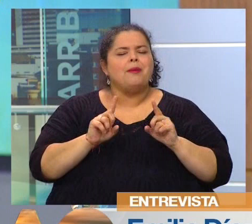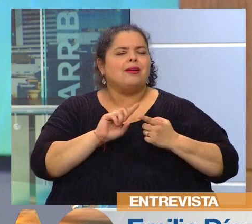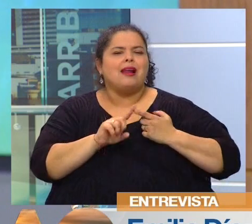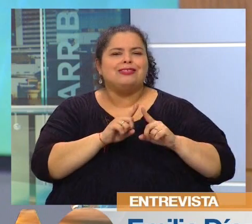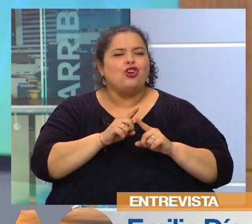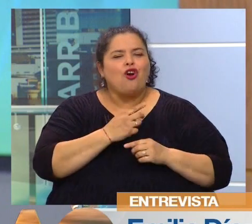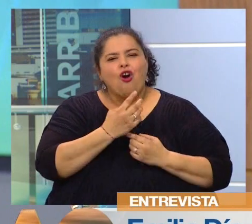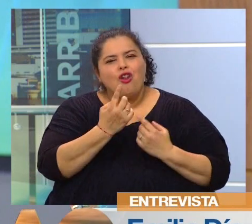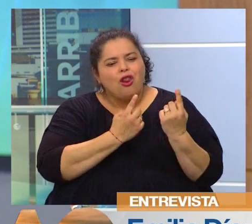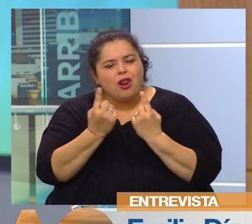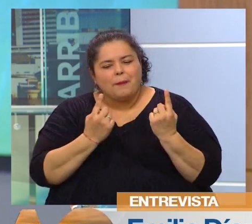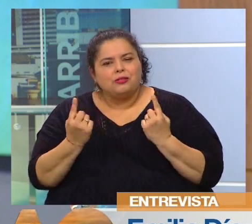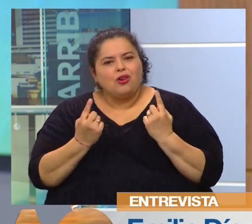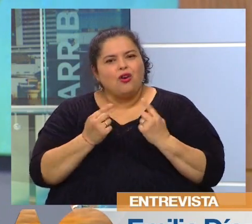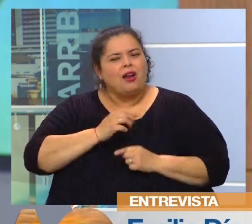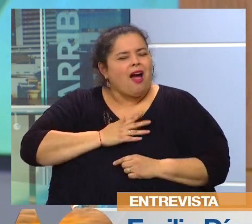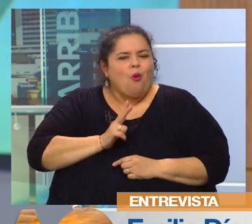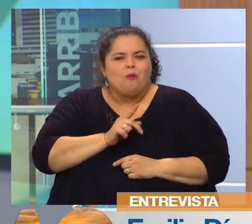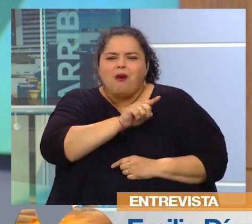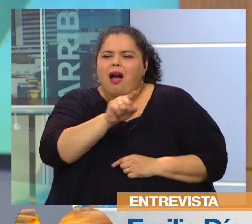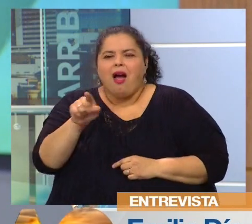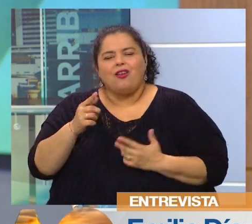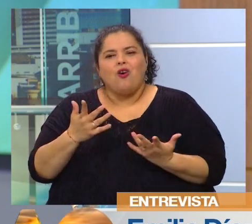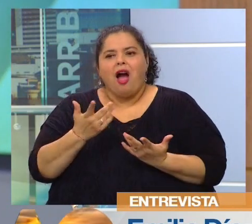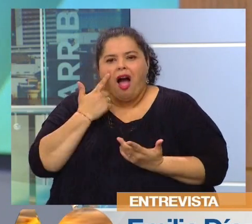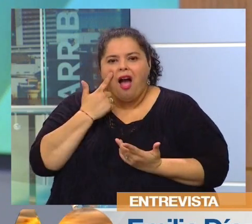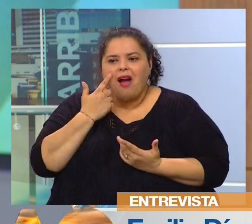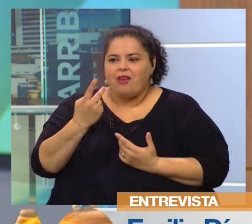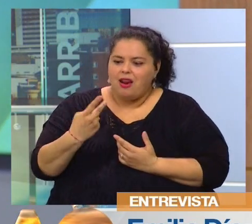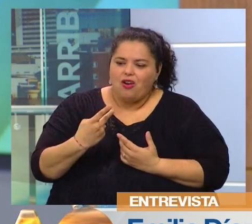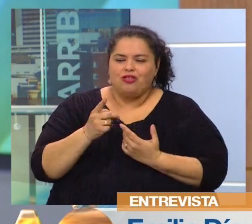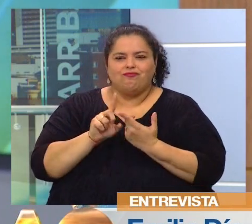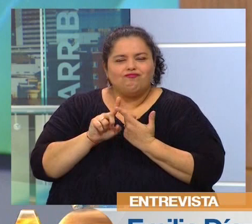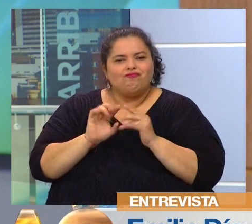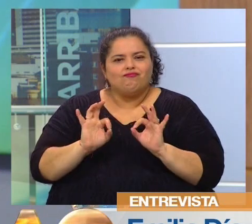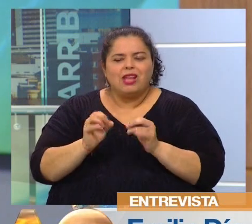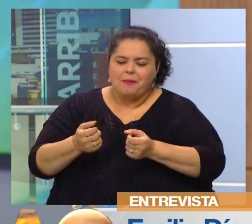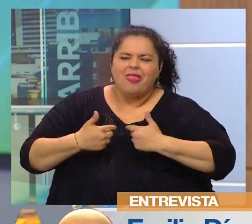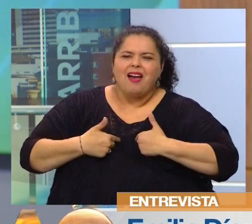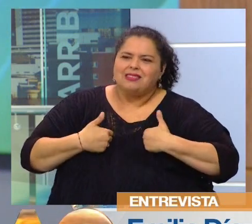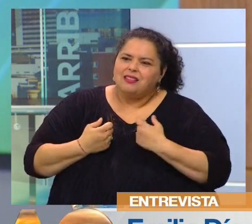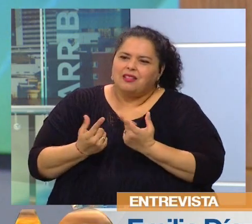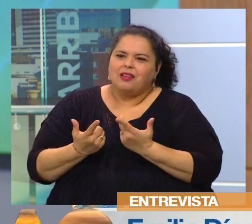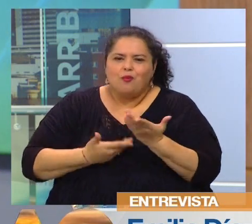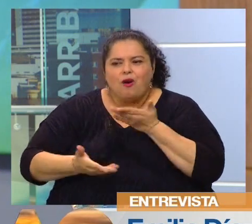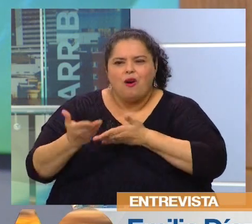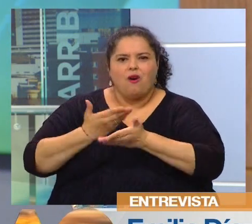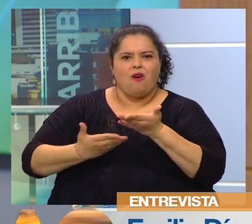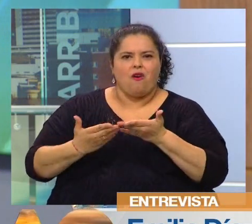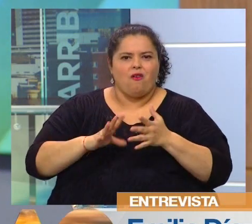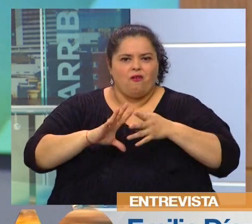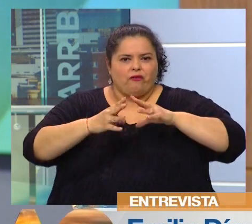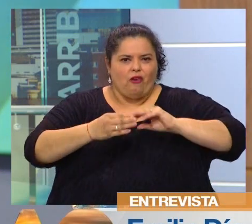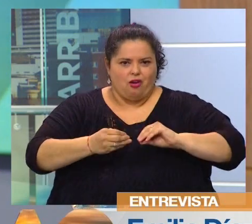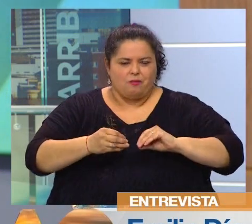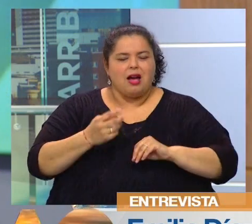sacar a vos en esta relación? ¿Qué me puede servir? ¿Qué me provocás? ¿Qué me das? Bueno, eso es una forma